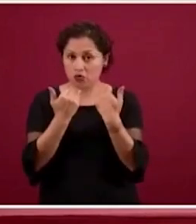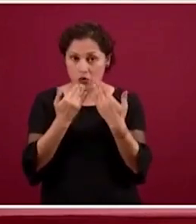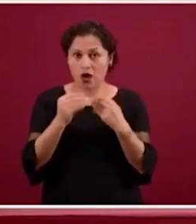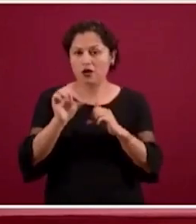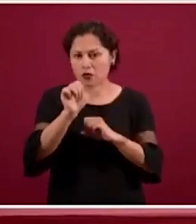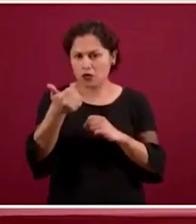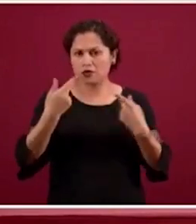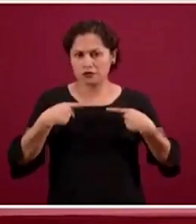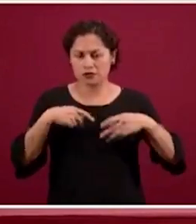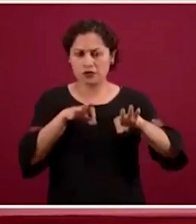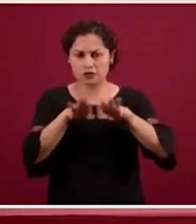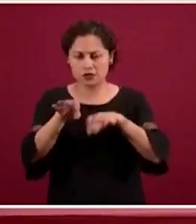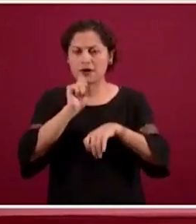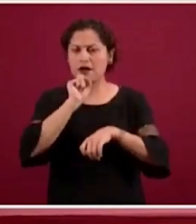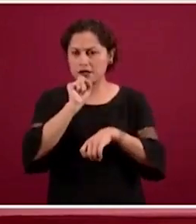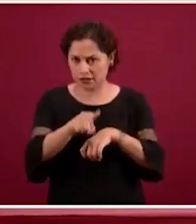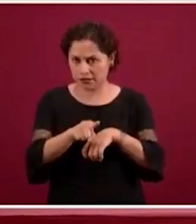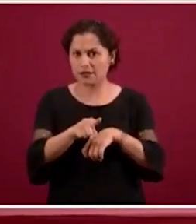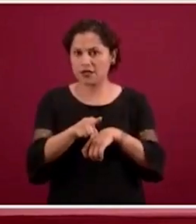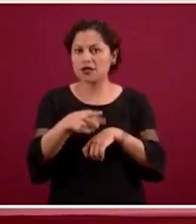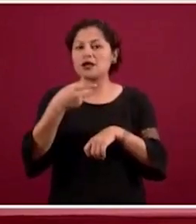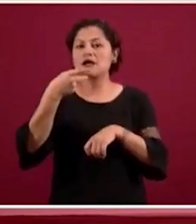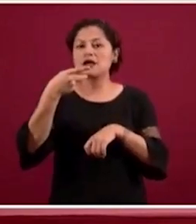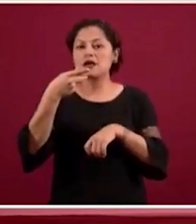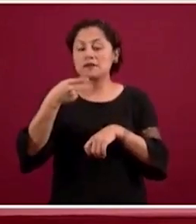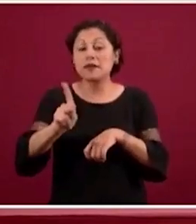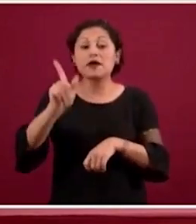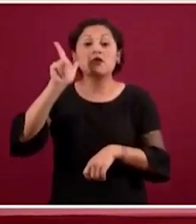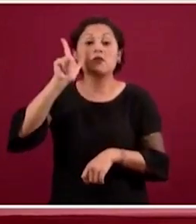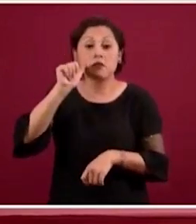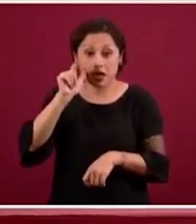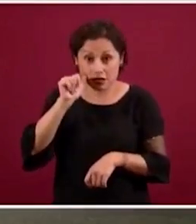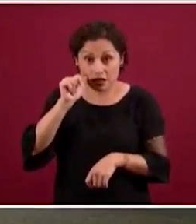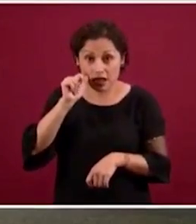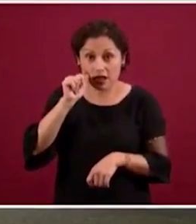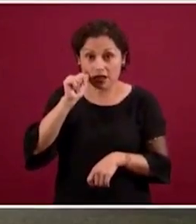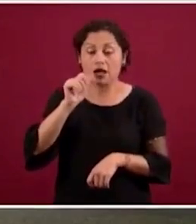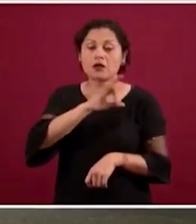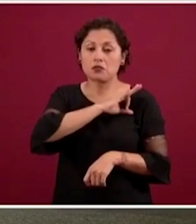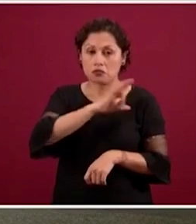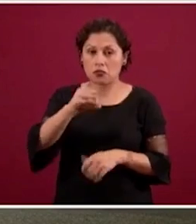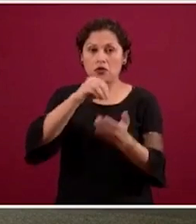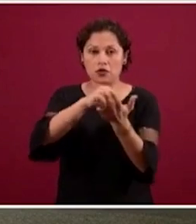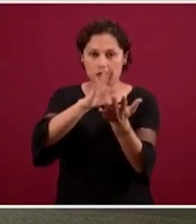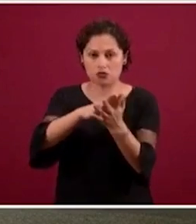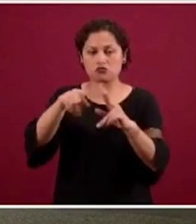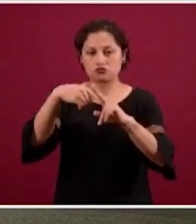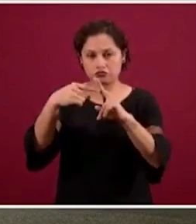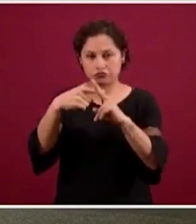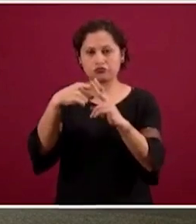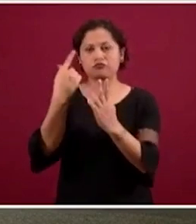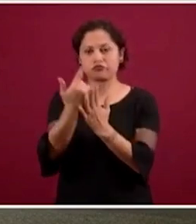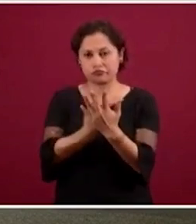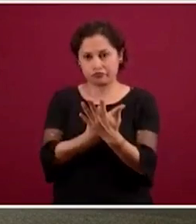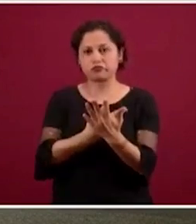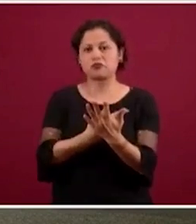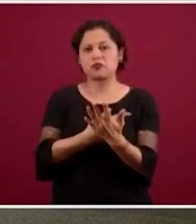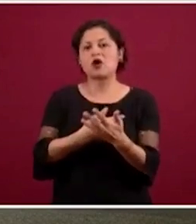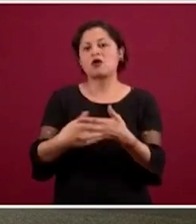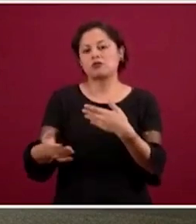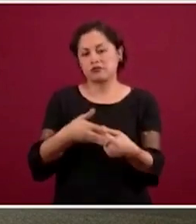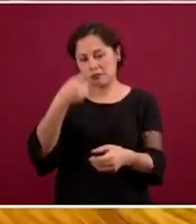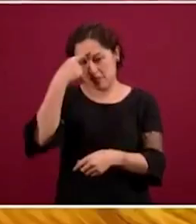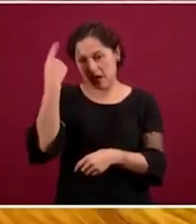de salud, pero mañana, que es martes, martes de Pulso de la Salud, vamos a actualizar esta información específicamente. Ahora, para las personas,